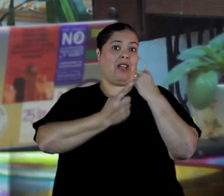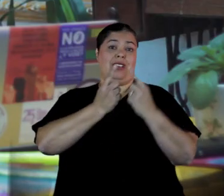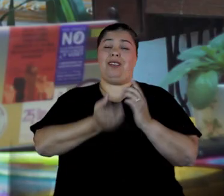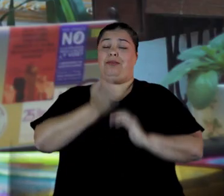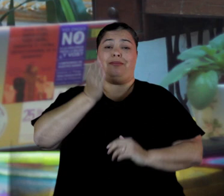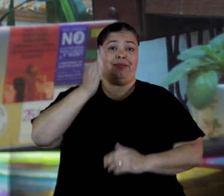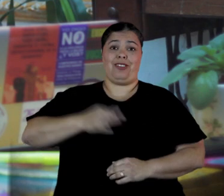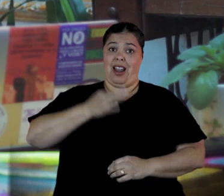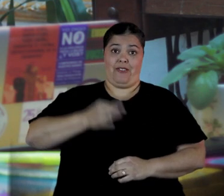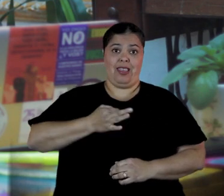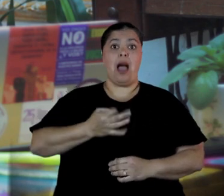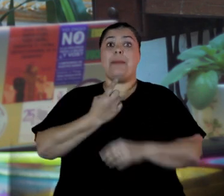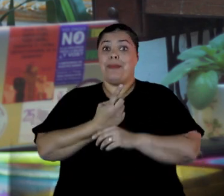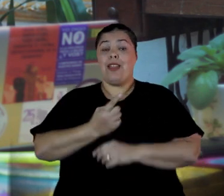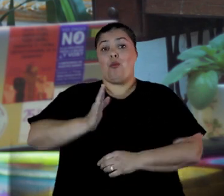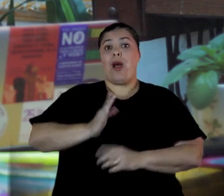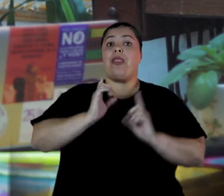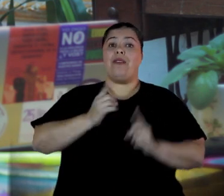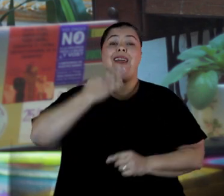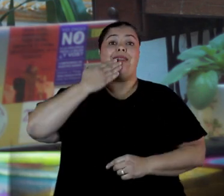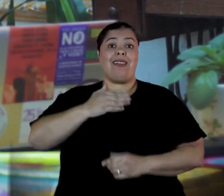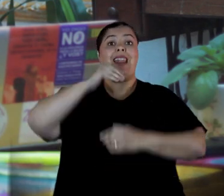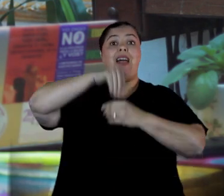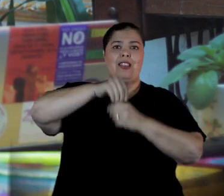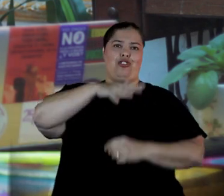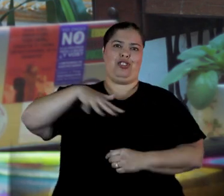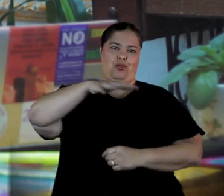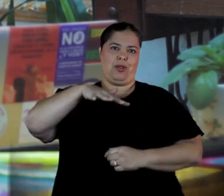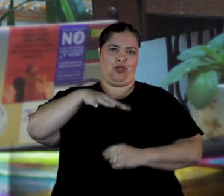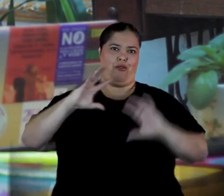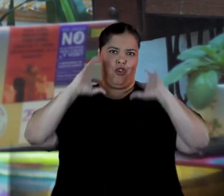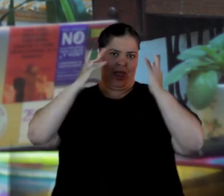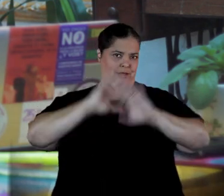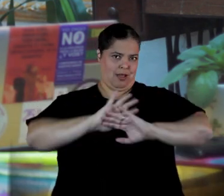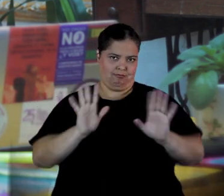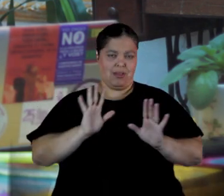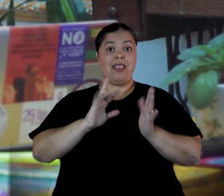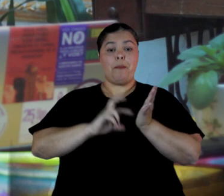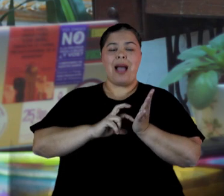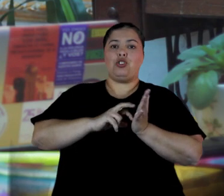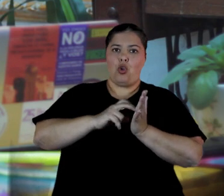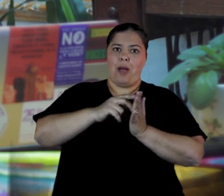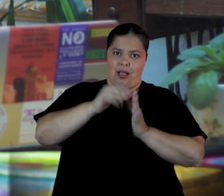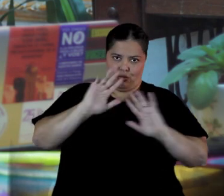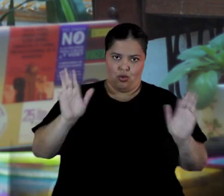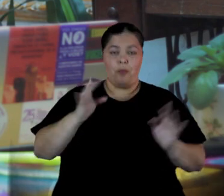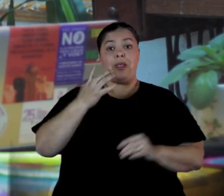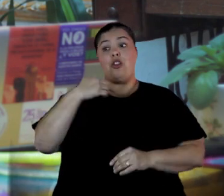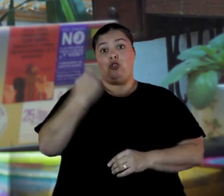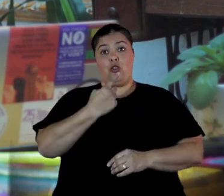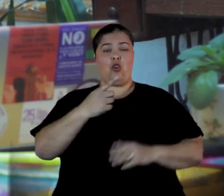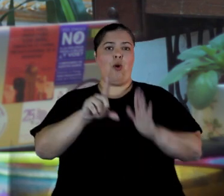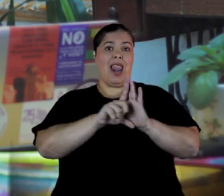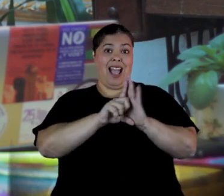cuenta que está dentro de esa situación para poder salir e ir paso a paso. Desde lo legal lo que tenemos son herramientas,